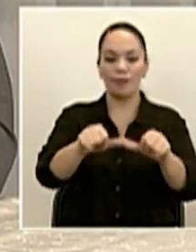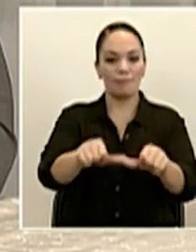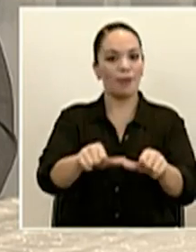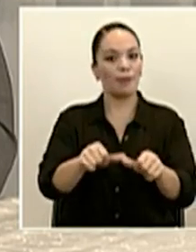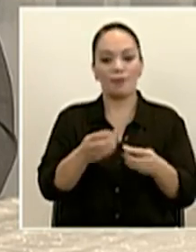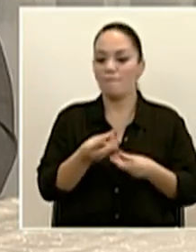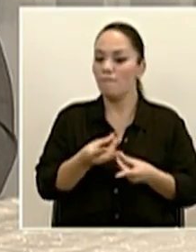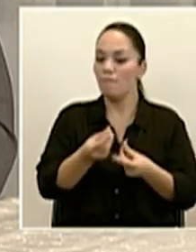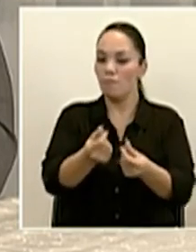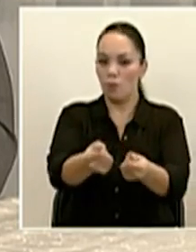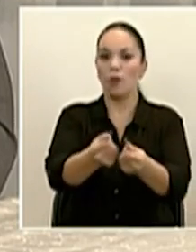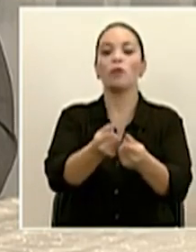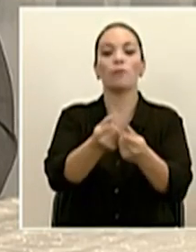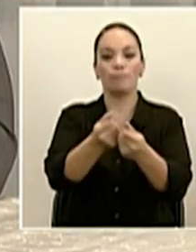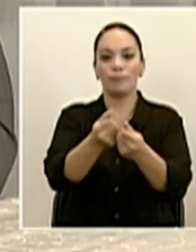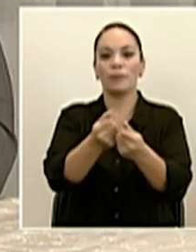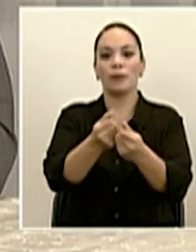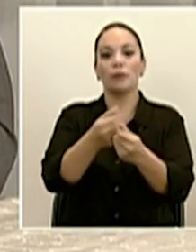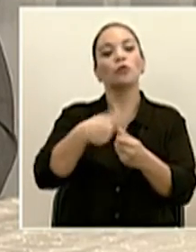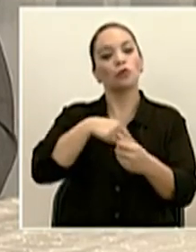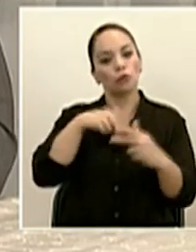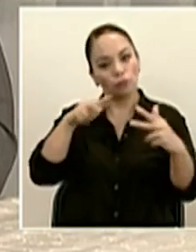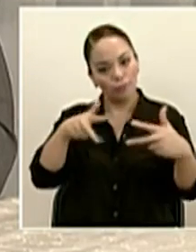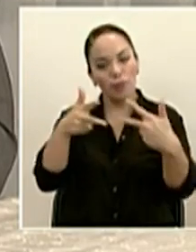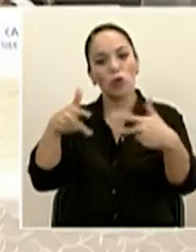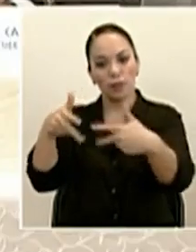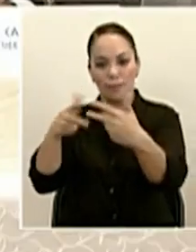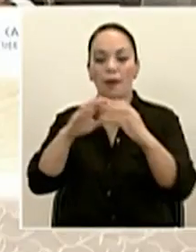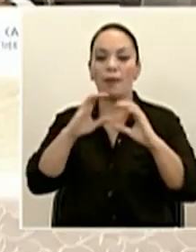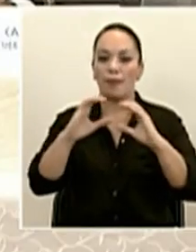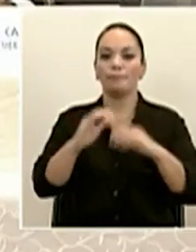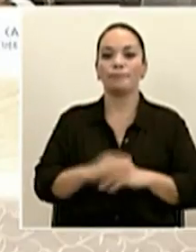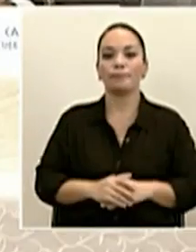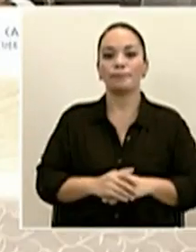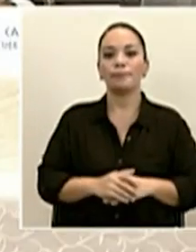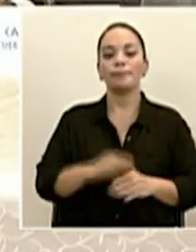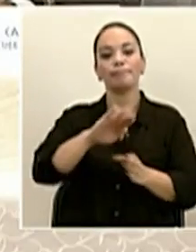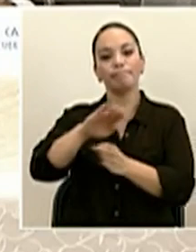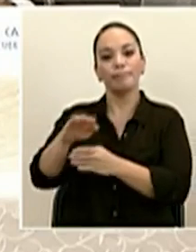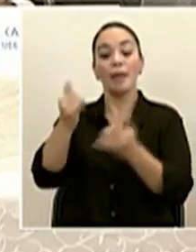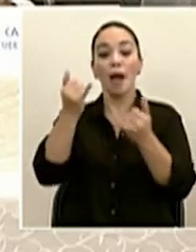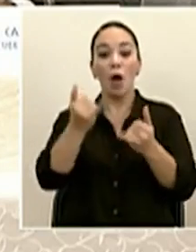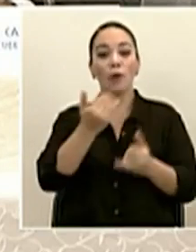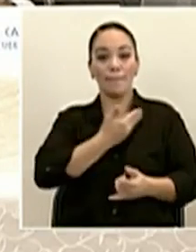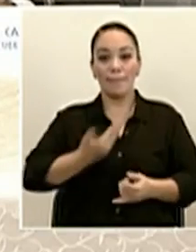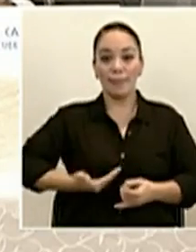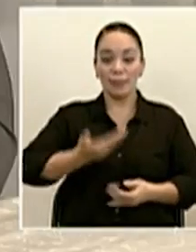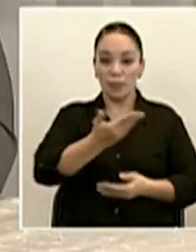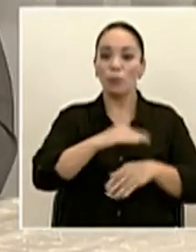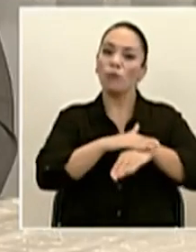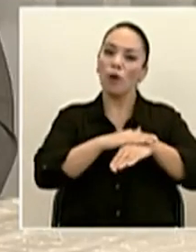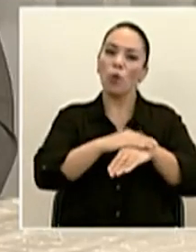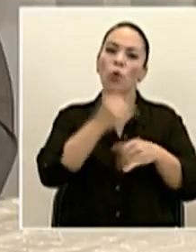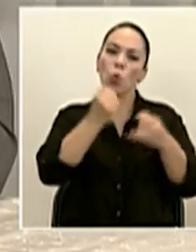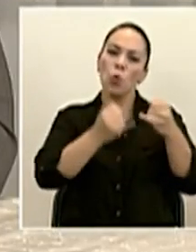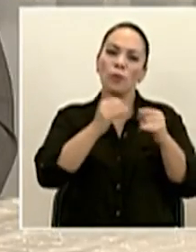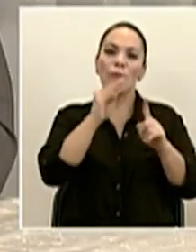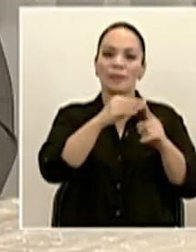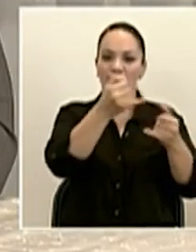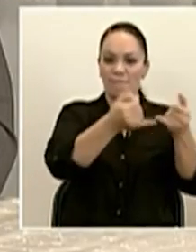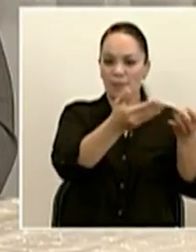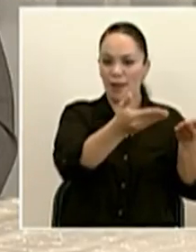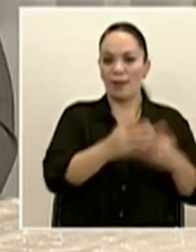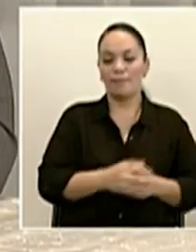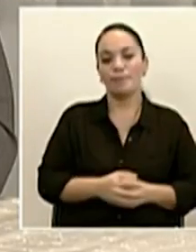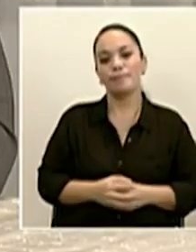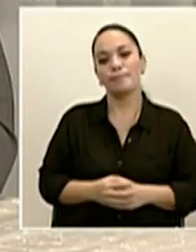periodo, sobre todo a través de videollamadas. Señor Presidente, su mensaje final, por favor, a la ciudadanía. Pues, quiero